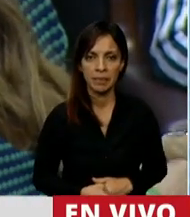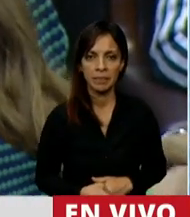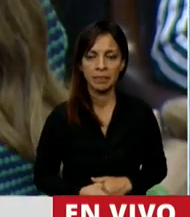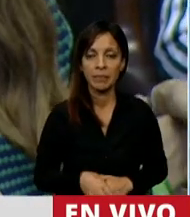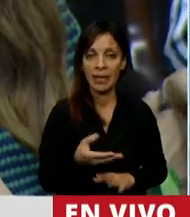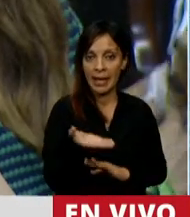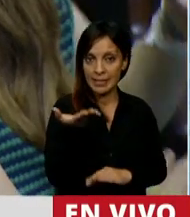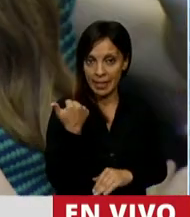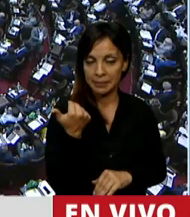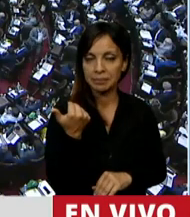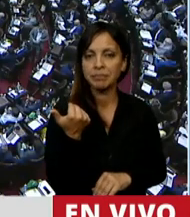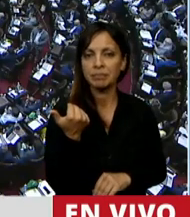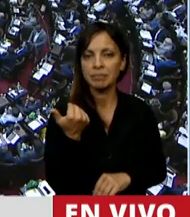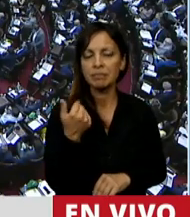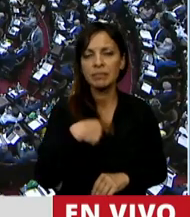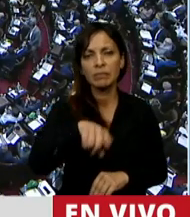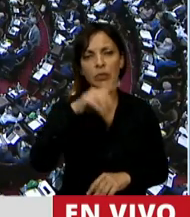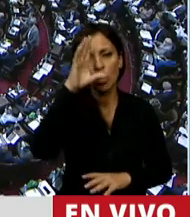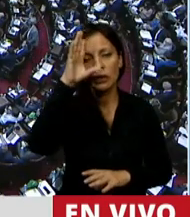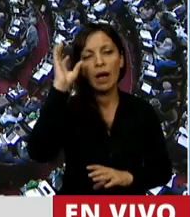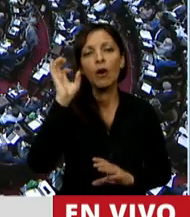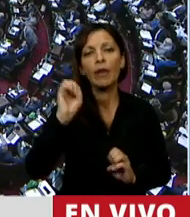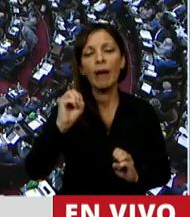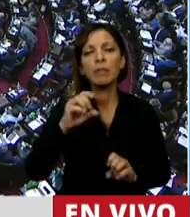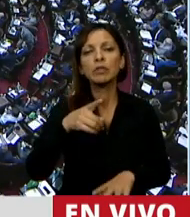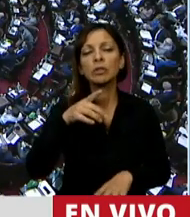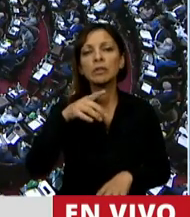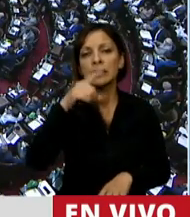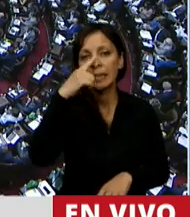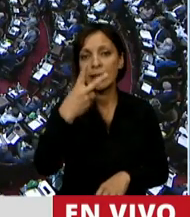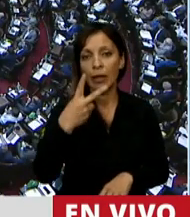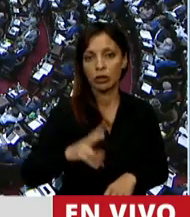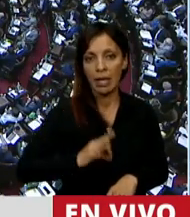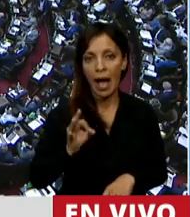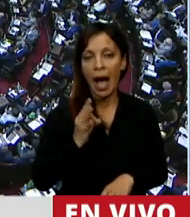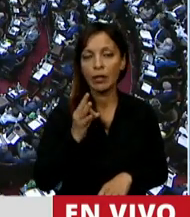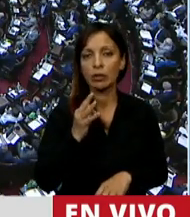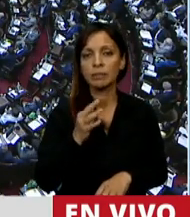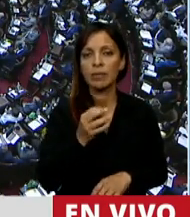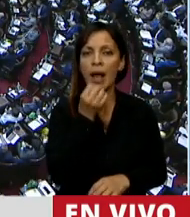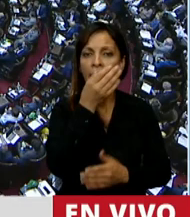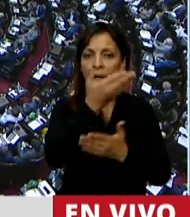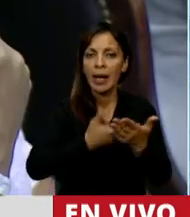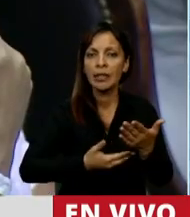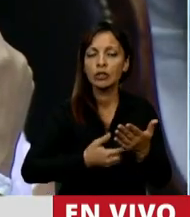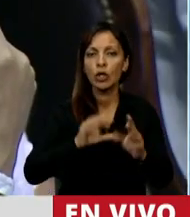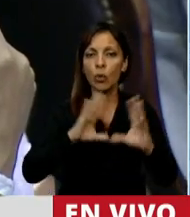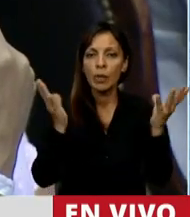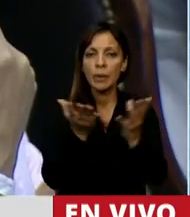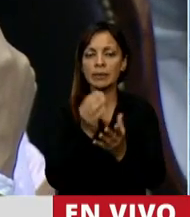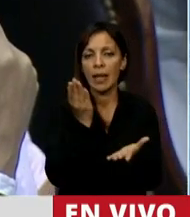En el día de ayer recordábamos los 72 años de la Declaración Universal de los Derechos Humanos.